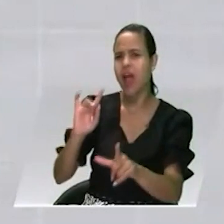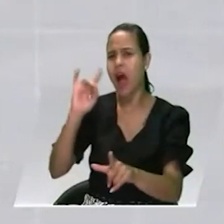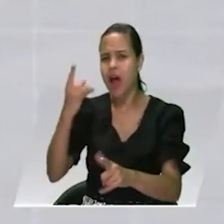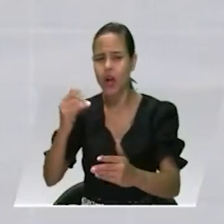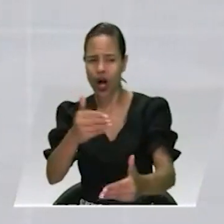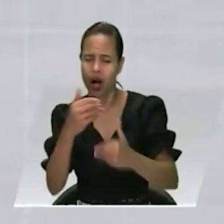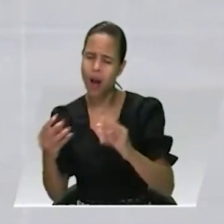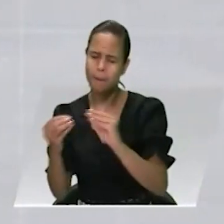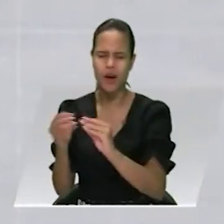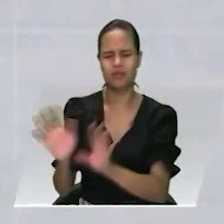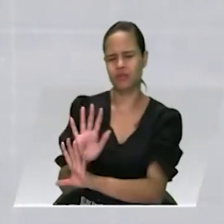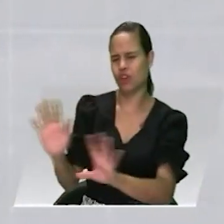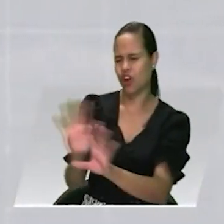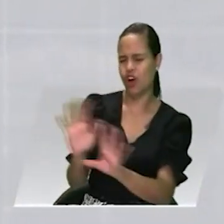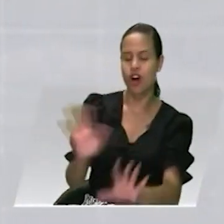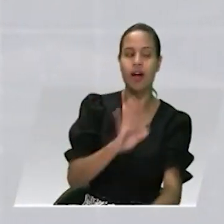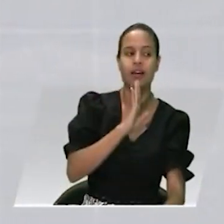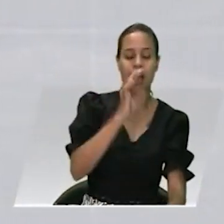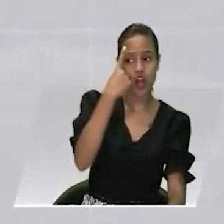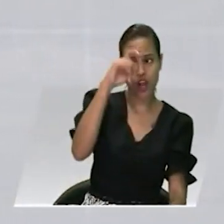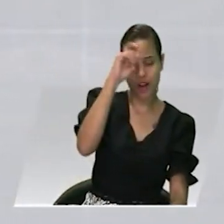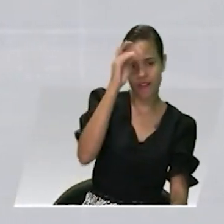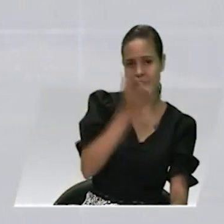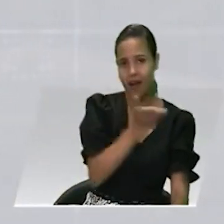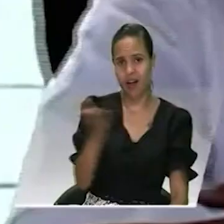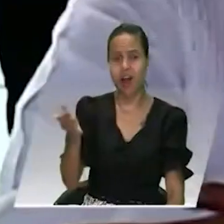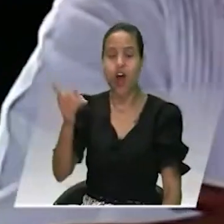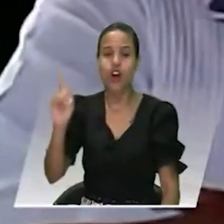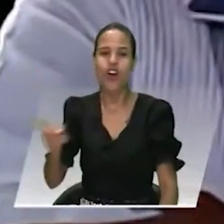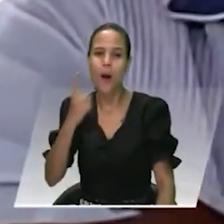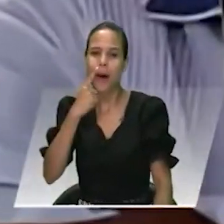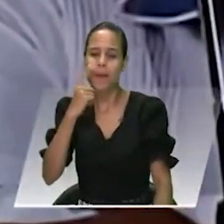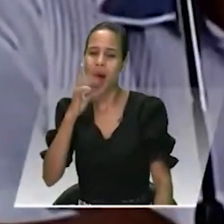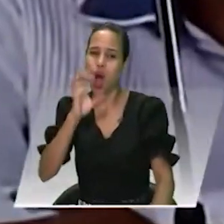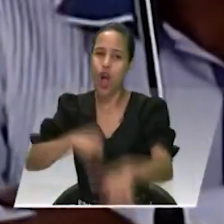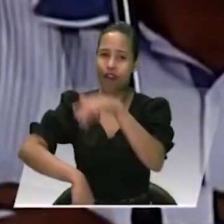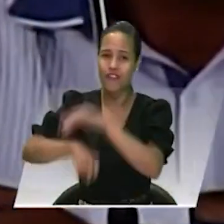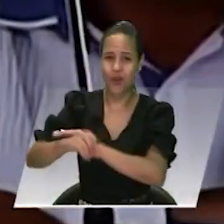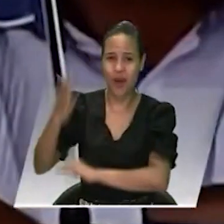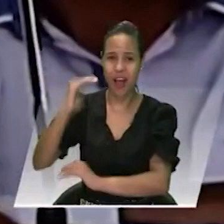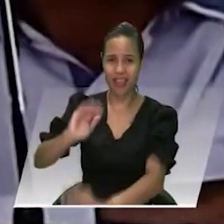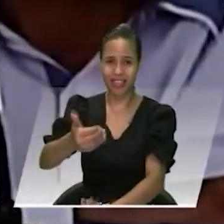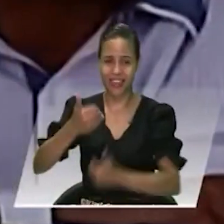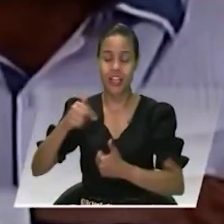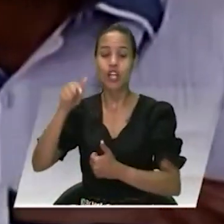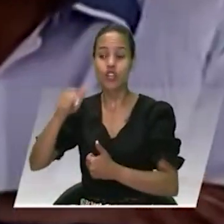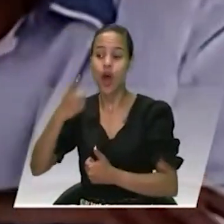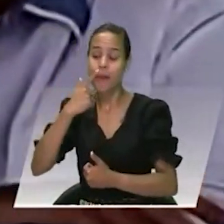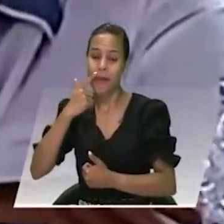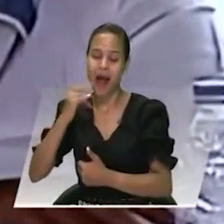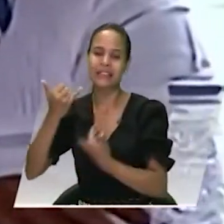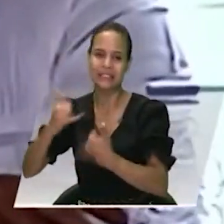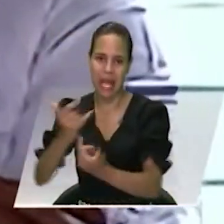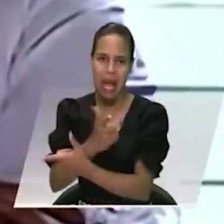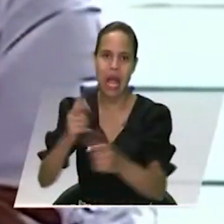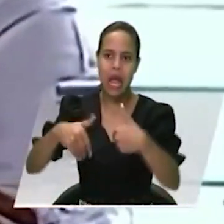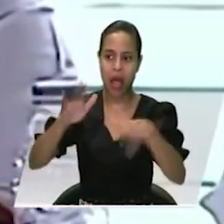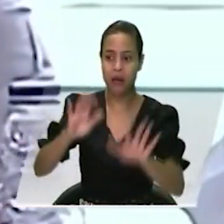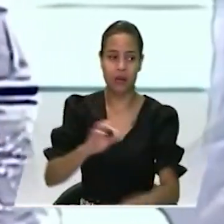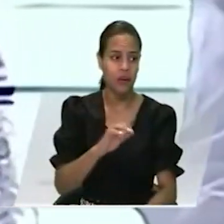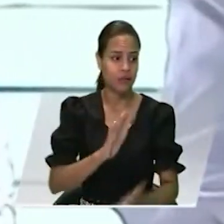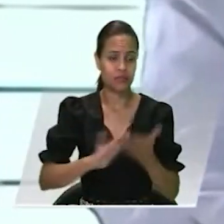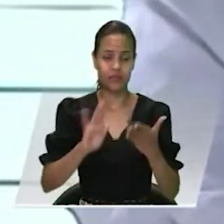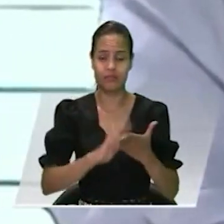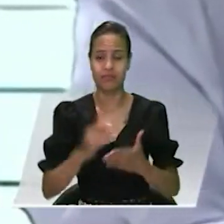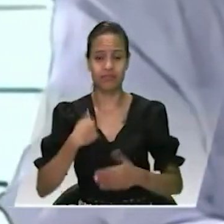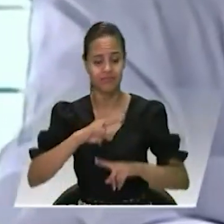petición hecha por el gobierno luego de la liberación del padre del futbolista Luis Díaz. El ELN seguirá secuestrando, según se